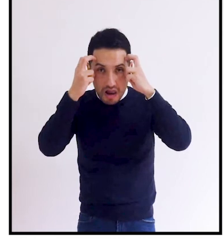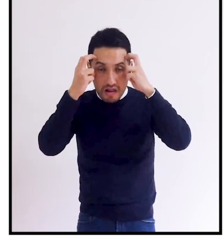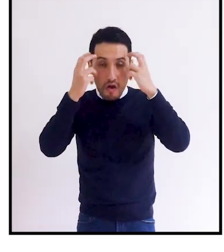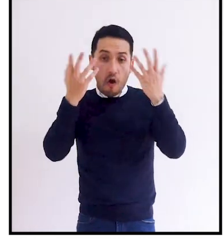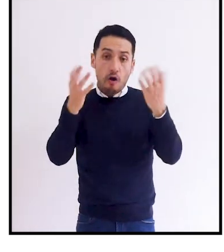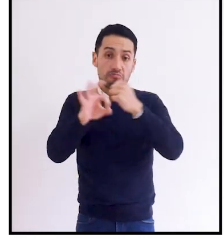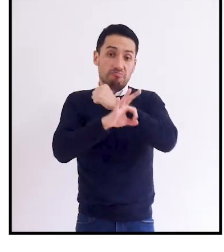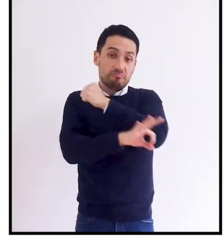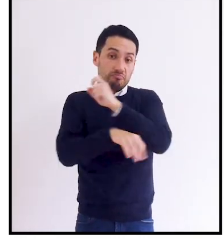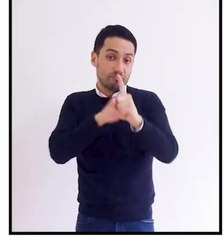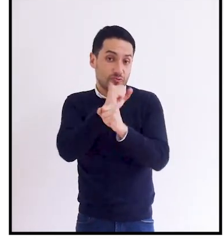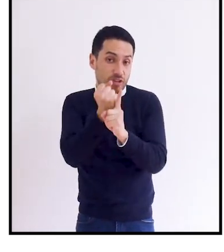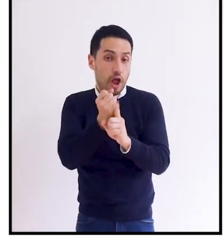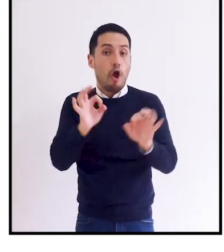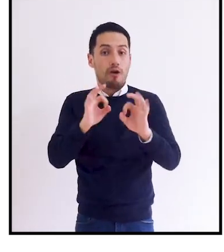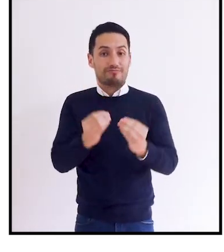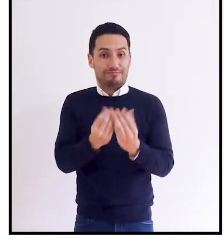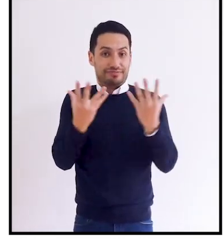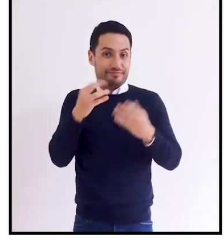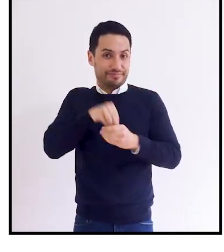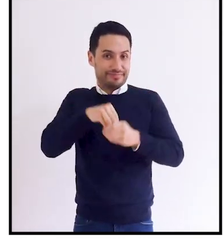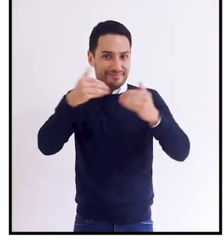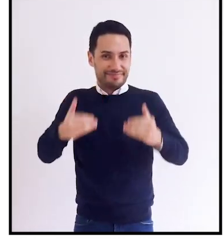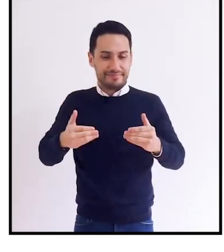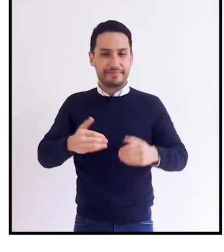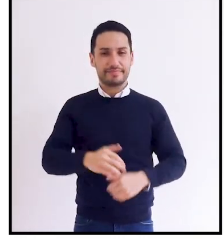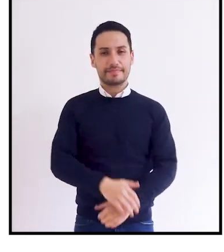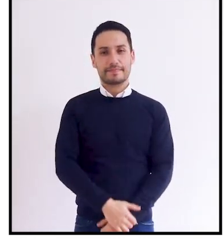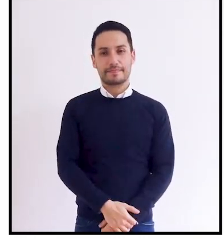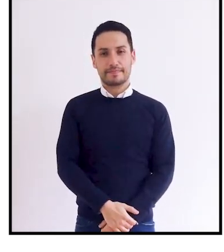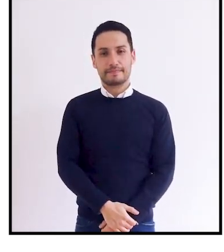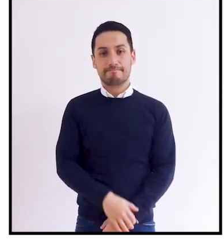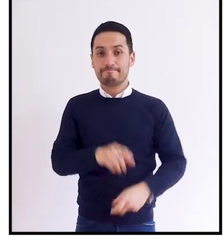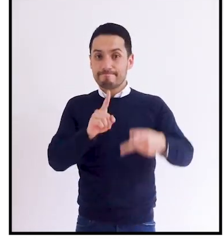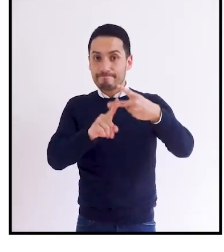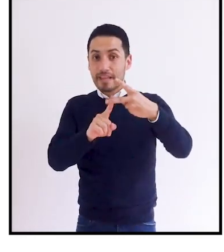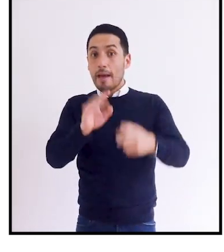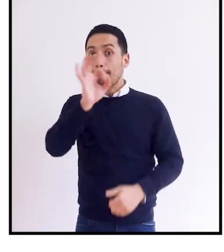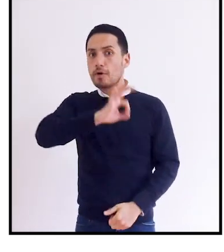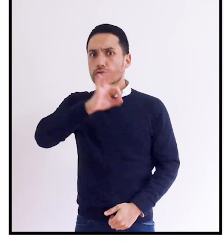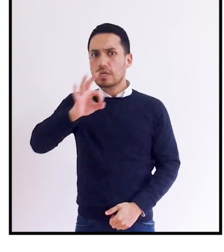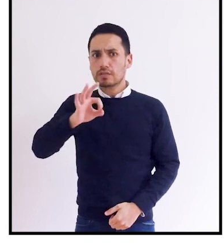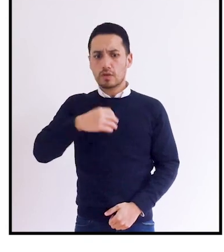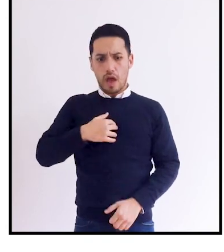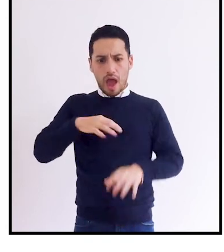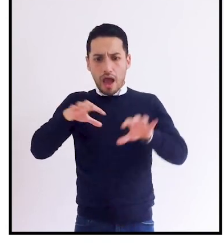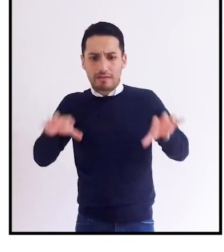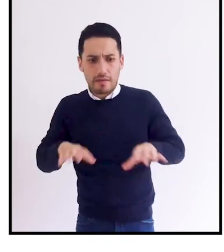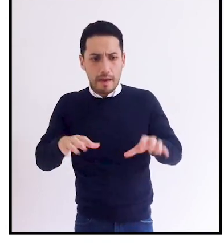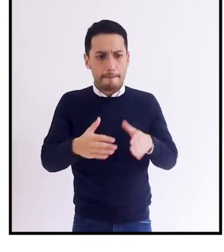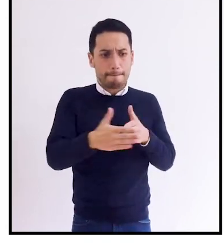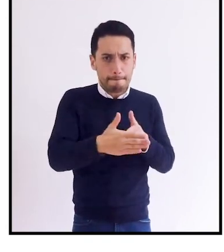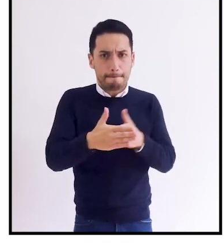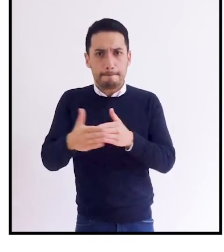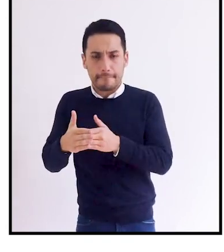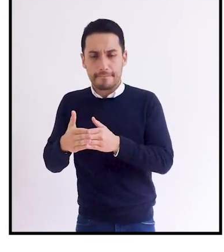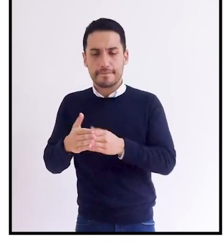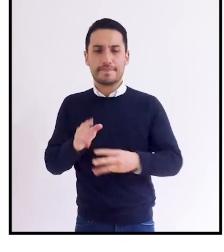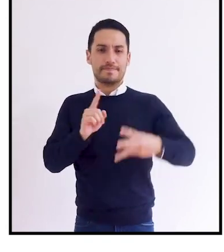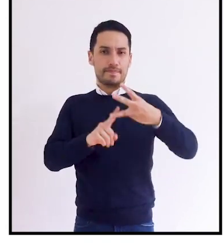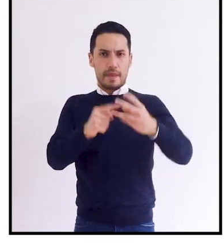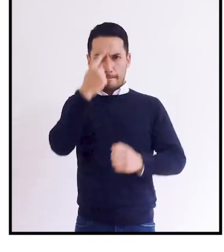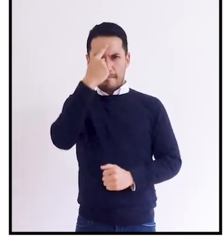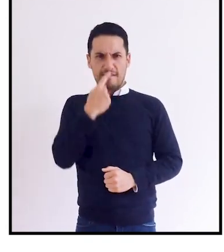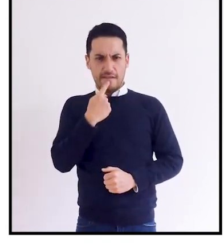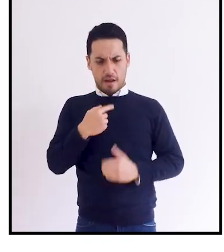psicosocial o múltiple. El porcentaje de dificultad para desarrollar actividades y un perfil de